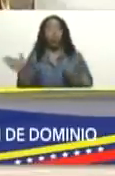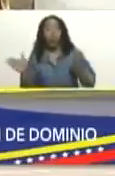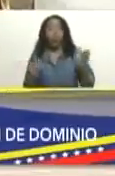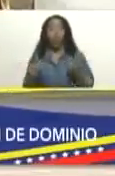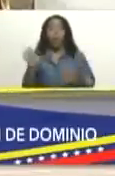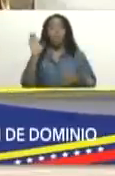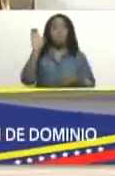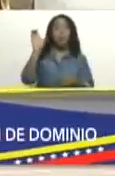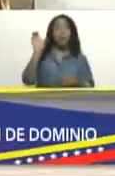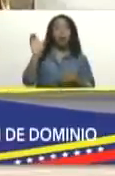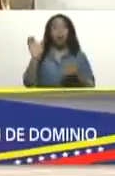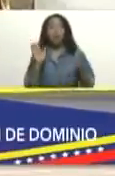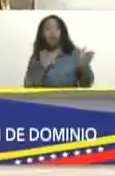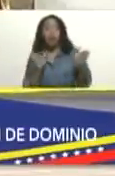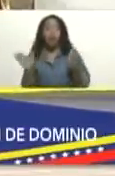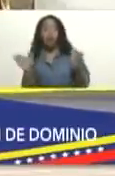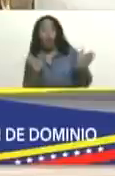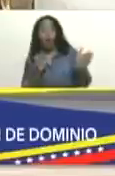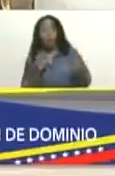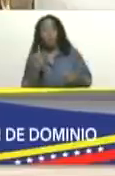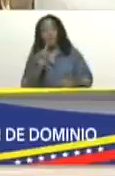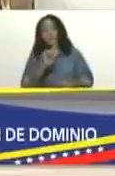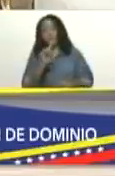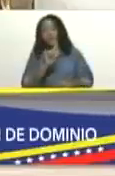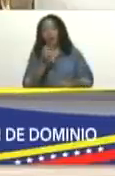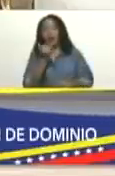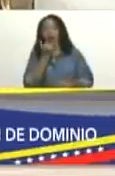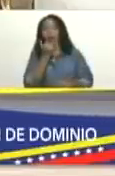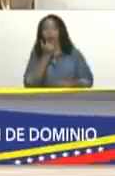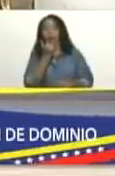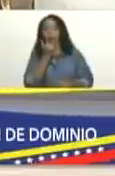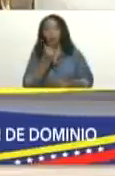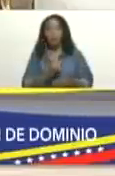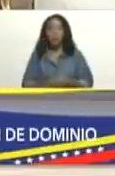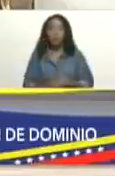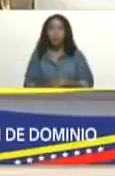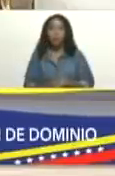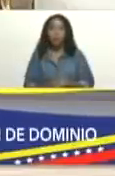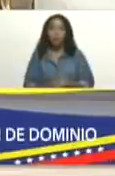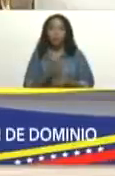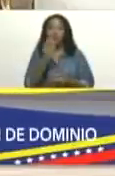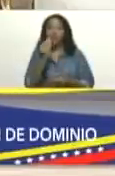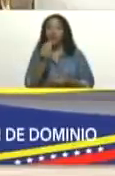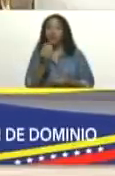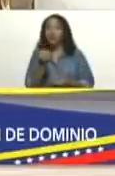patriotas de los republicanos está bien equivocado bien equivocado